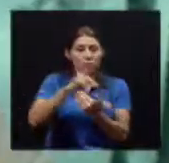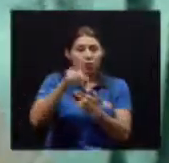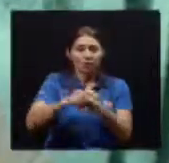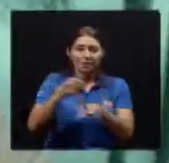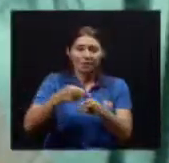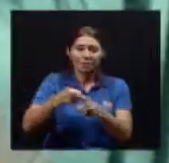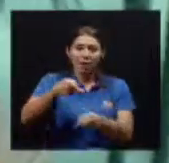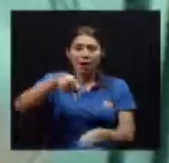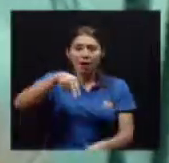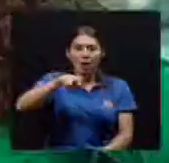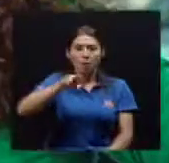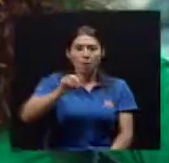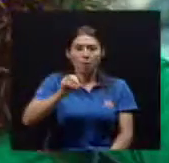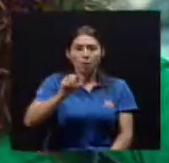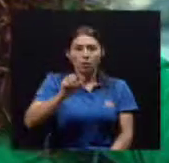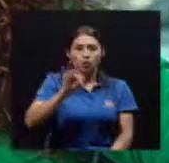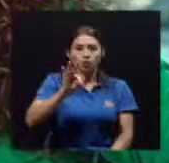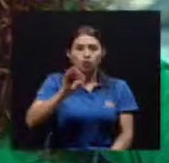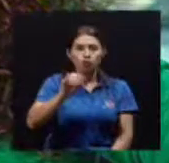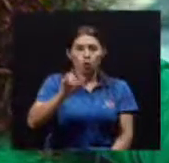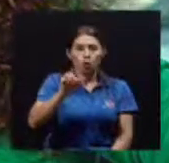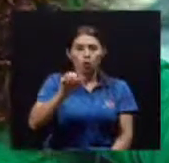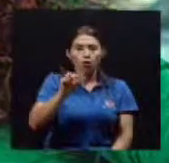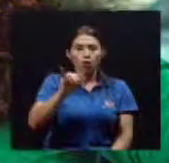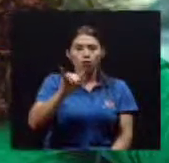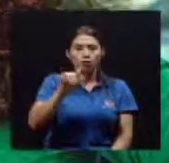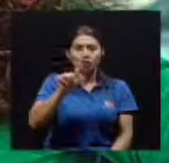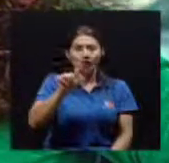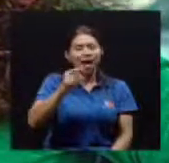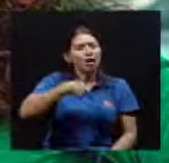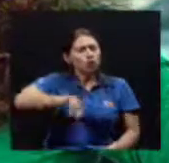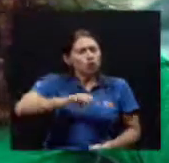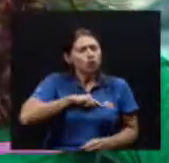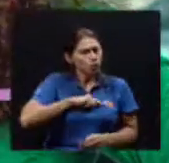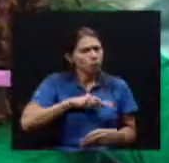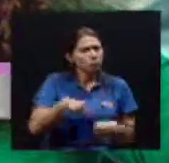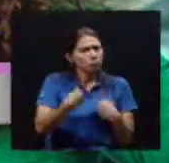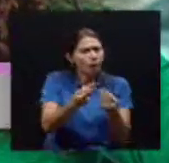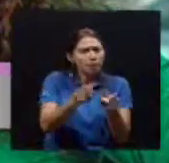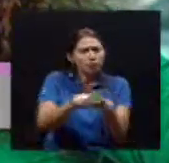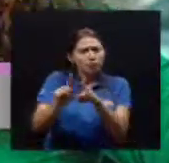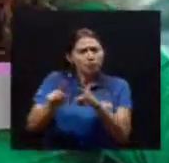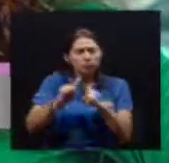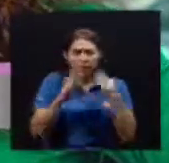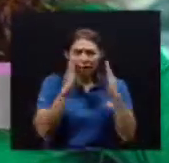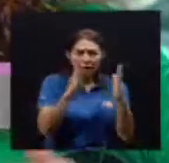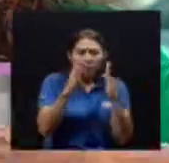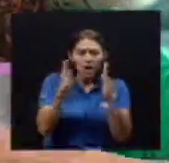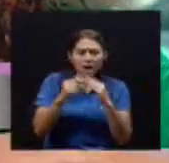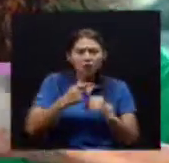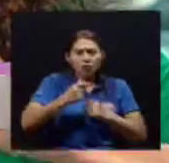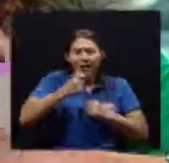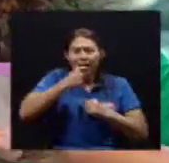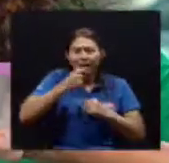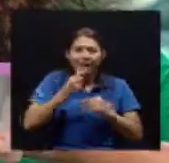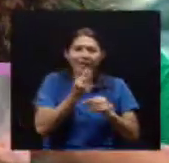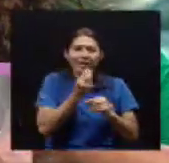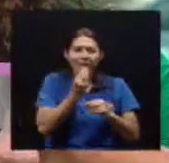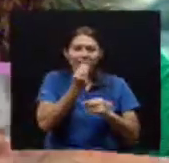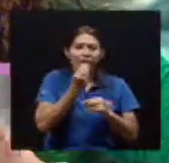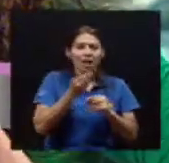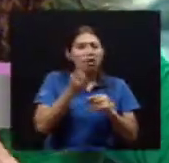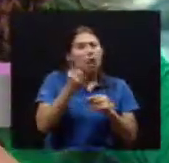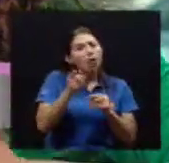Asequible Para los pacientes Claro doctor Hay una duda Que me surge Con respecto A las prótesis Porque si el adulto mayor Tiene alguna